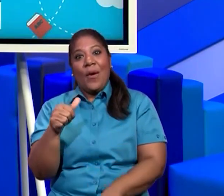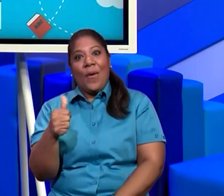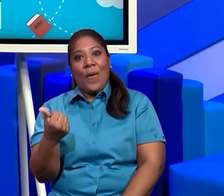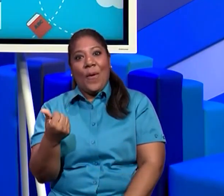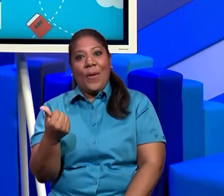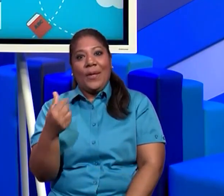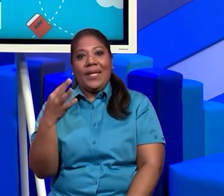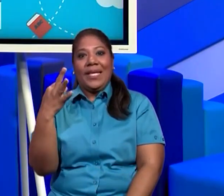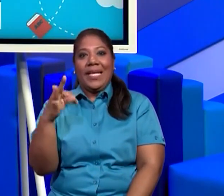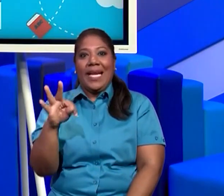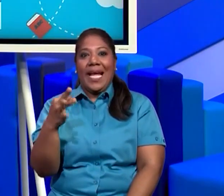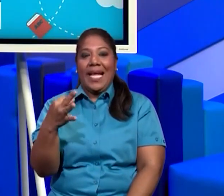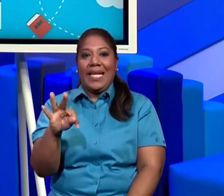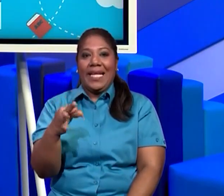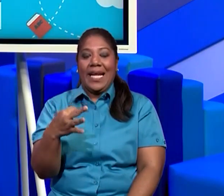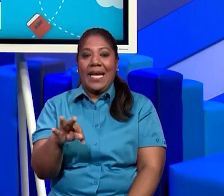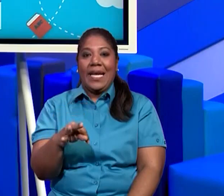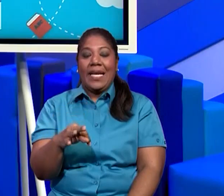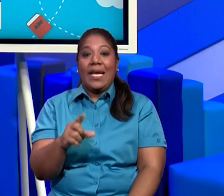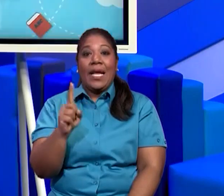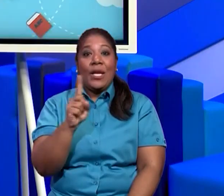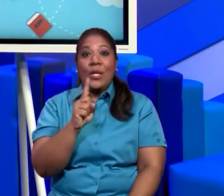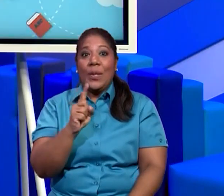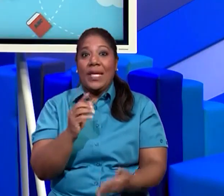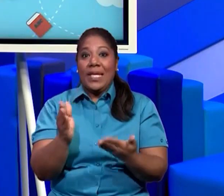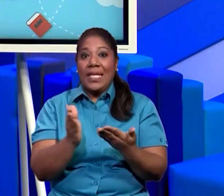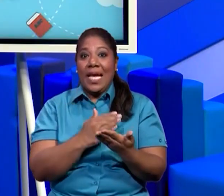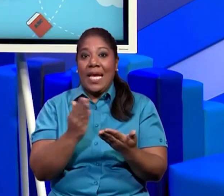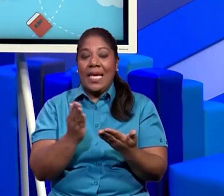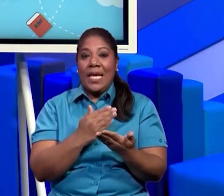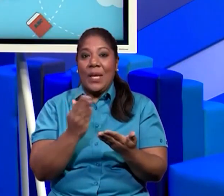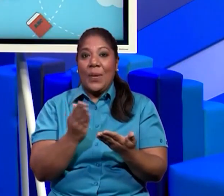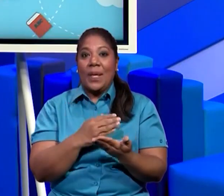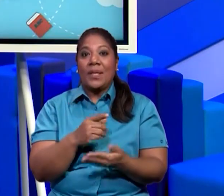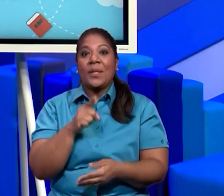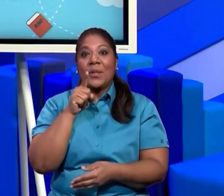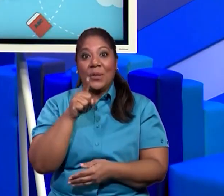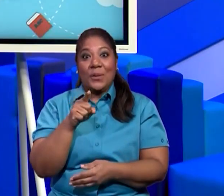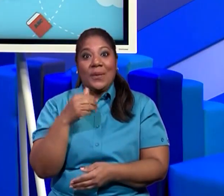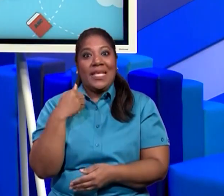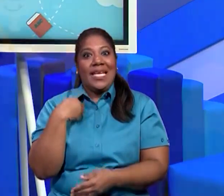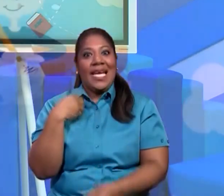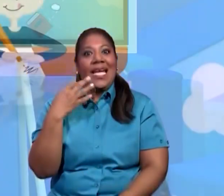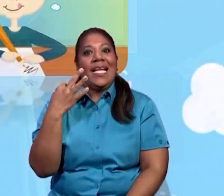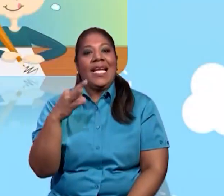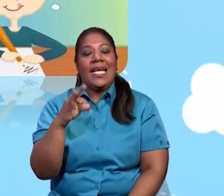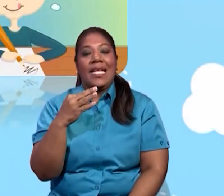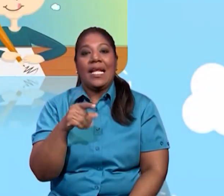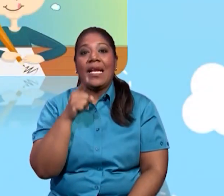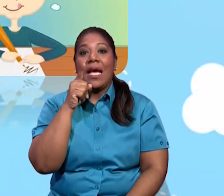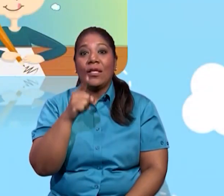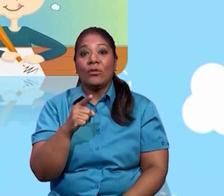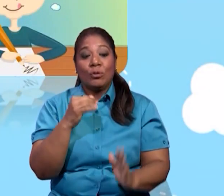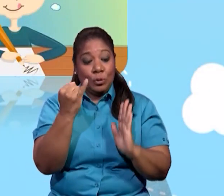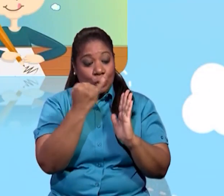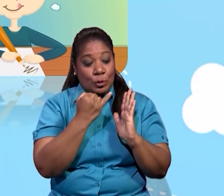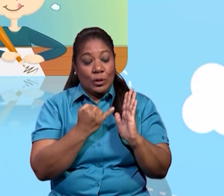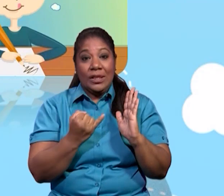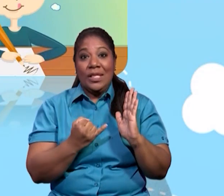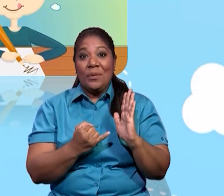asignación, que esta no está en el cuadernillo, pero la vamos a hacer. Dibuja el mapa de tu